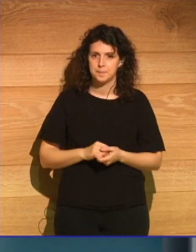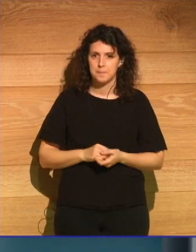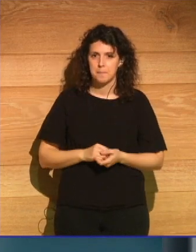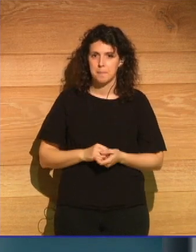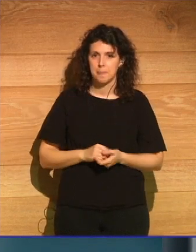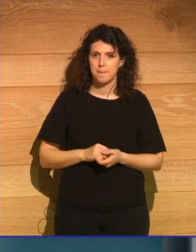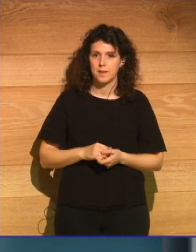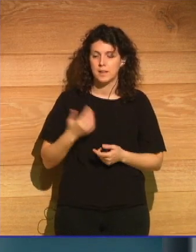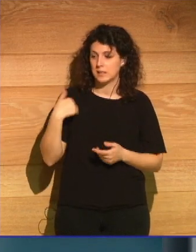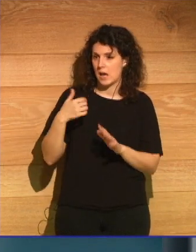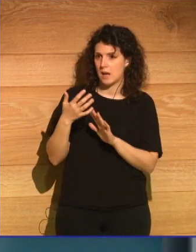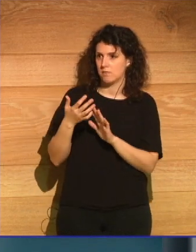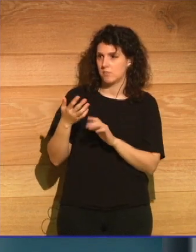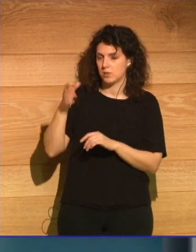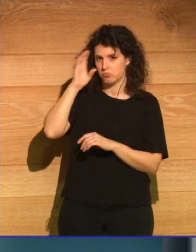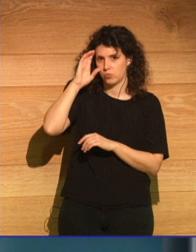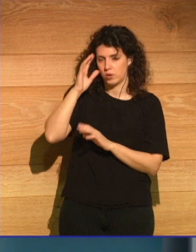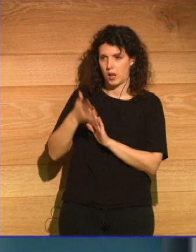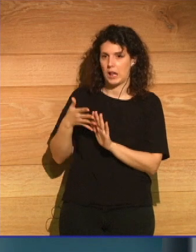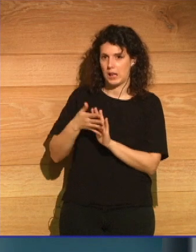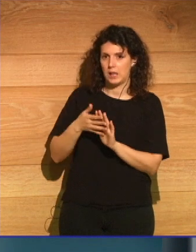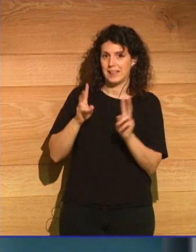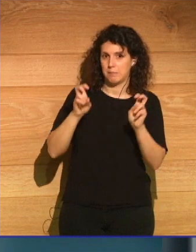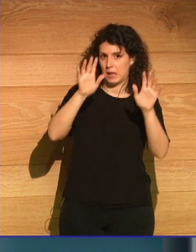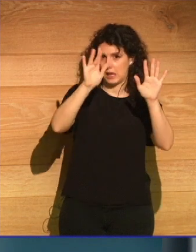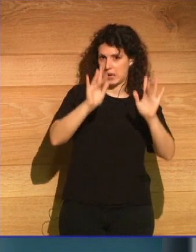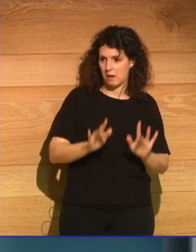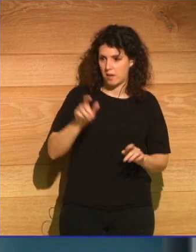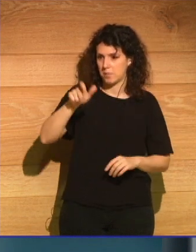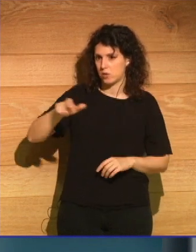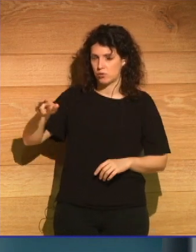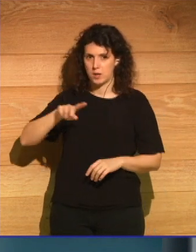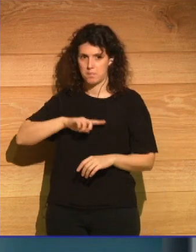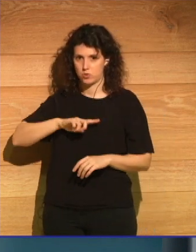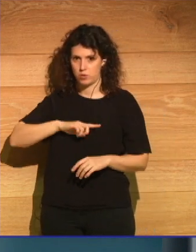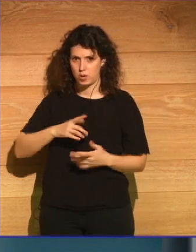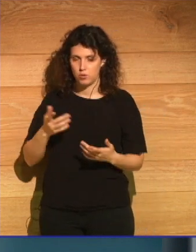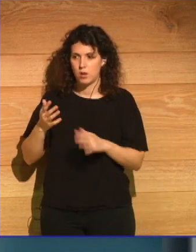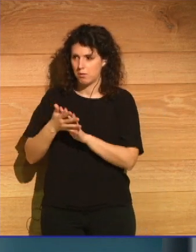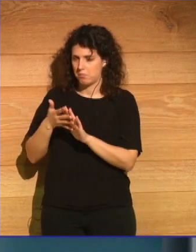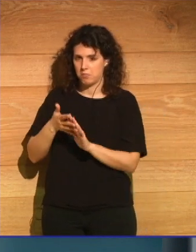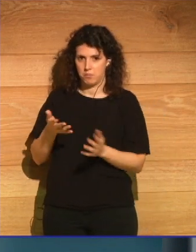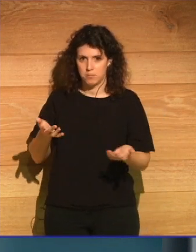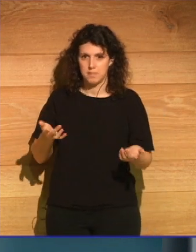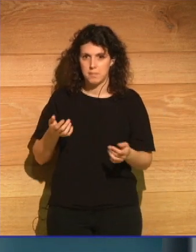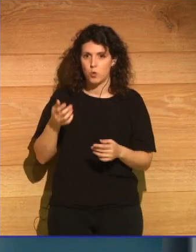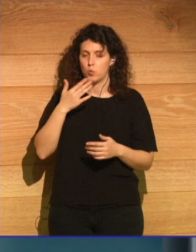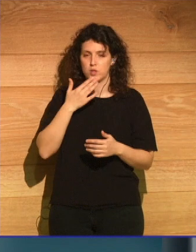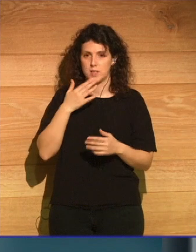habían oído hablar de la nieve a los misioneros y parecía un milagro